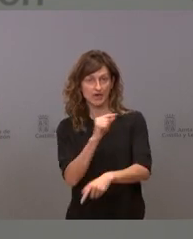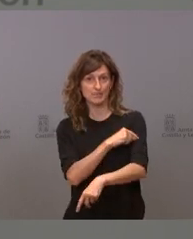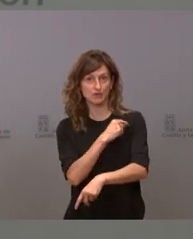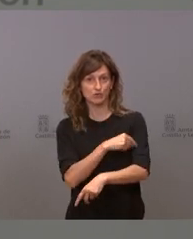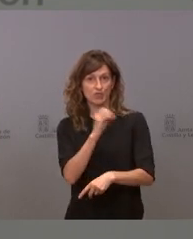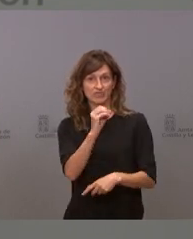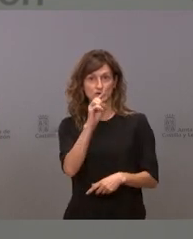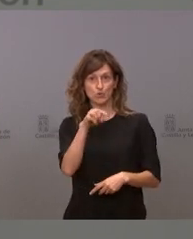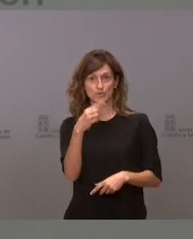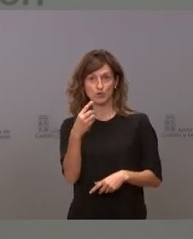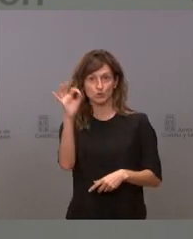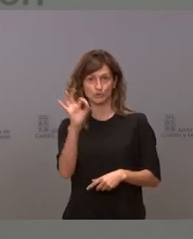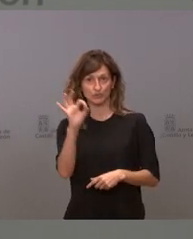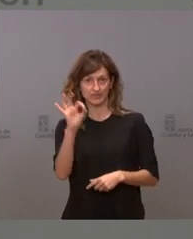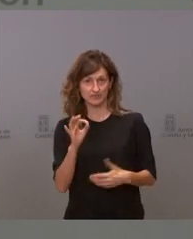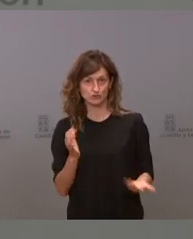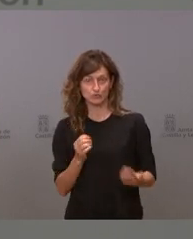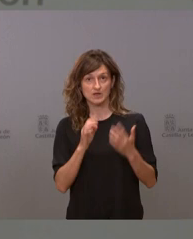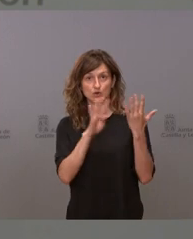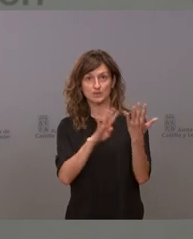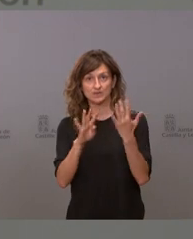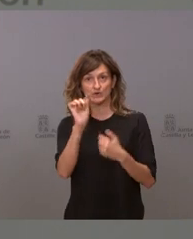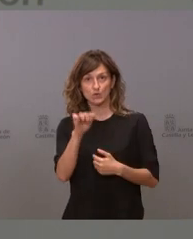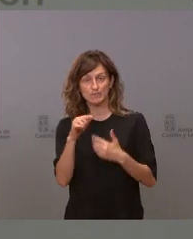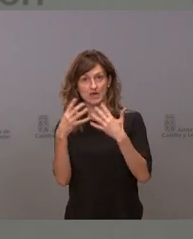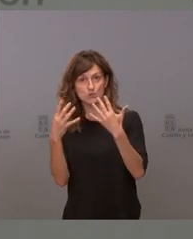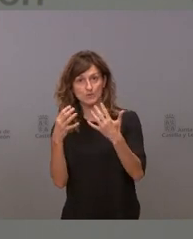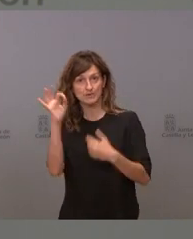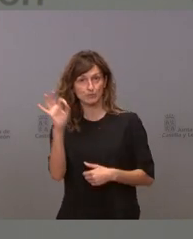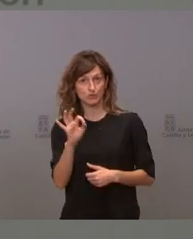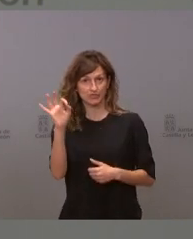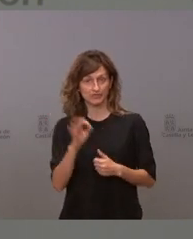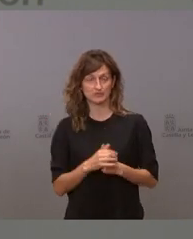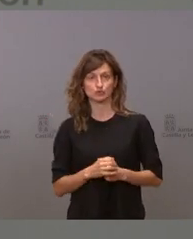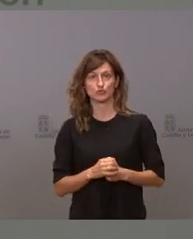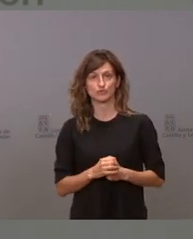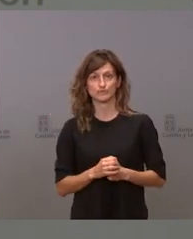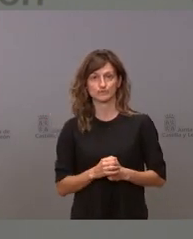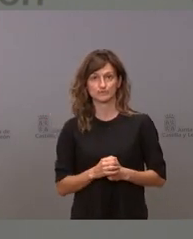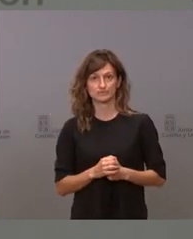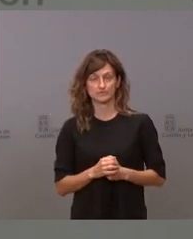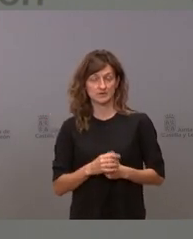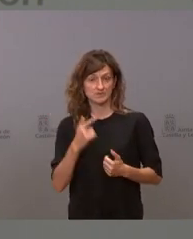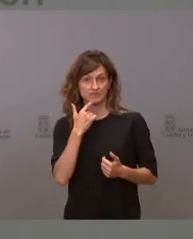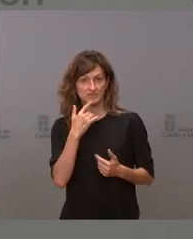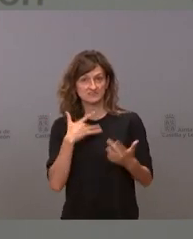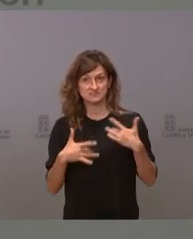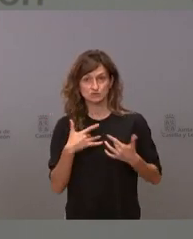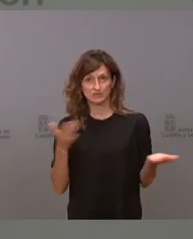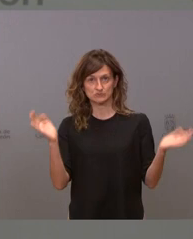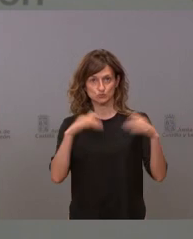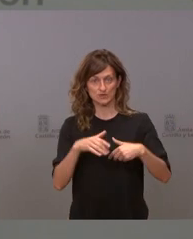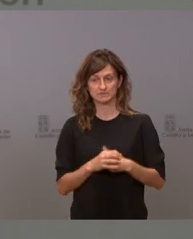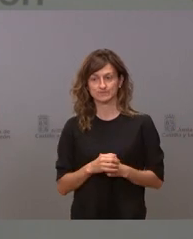del 0,1% es decir el 99,9% no ha presentado síntomas